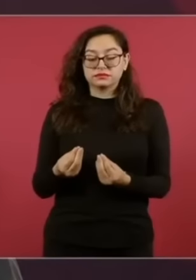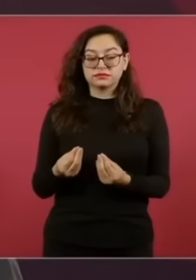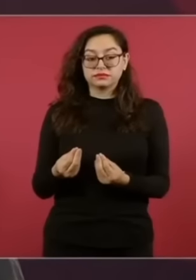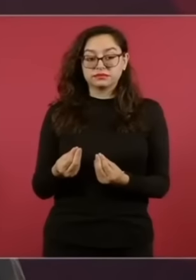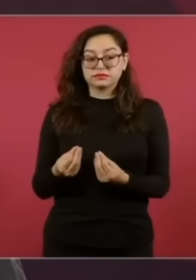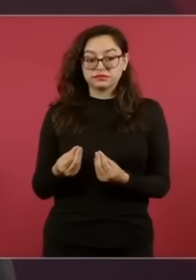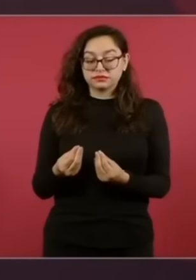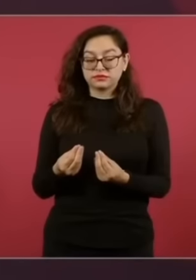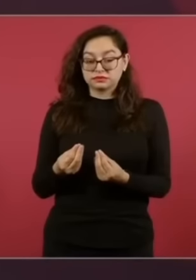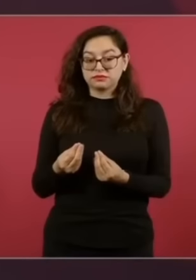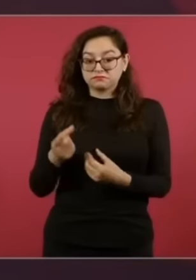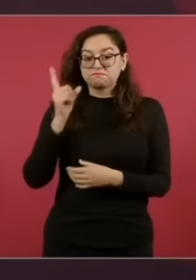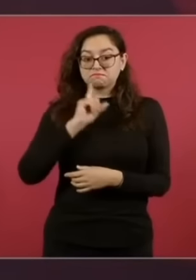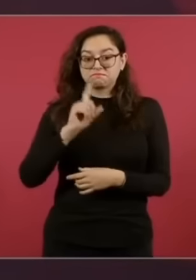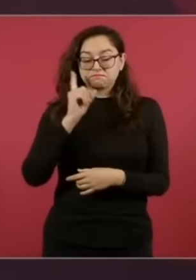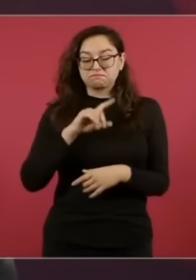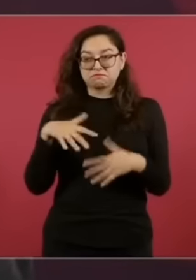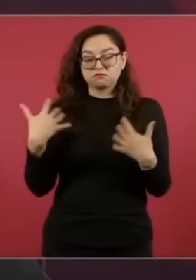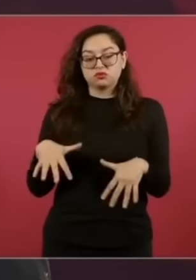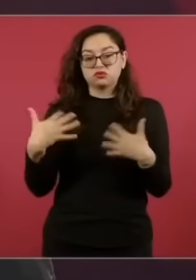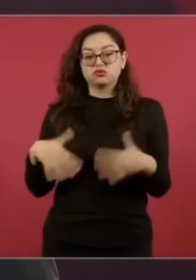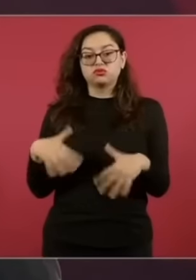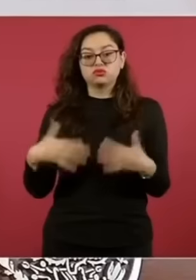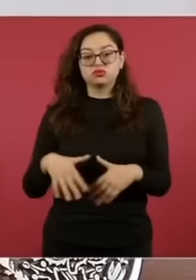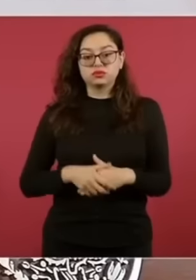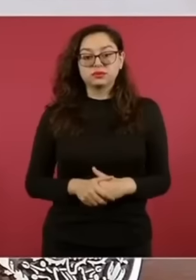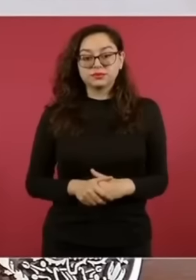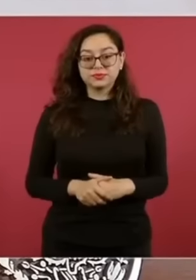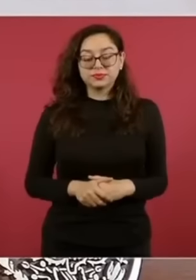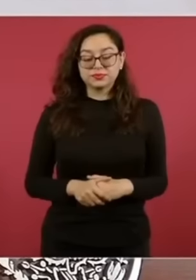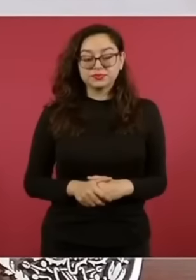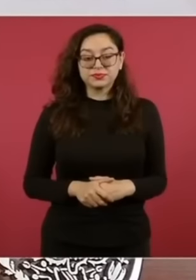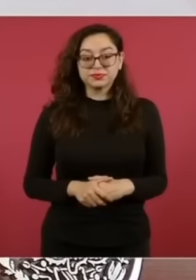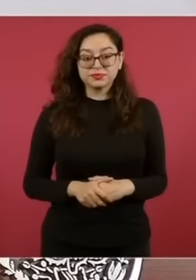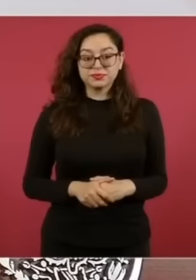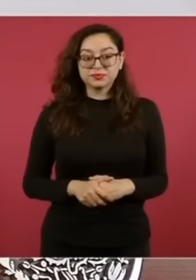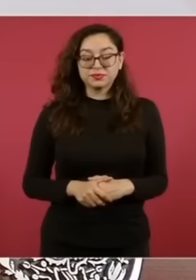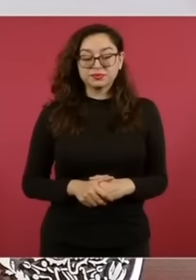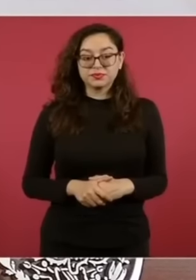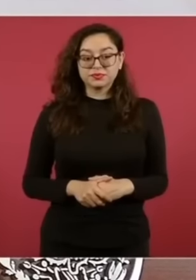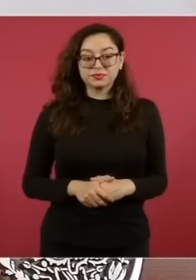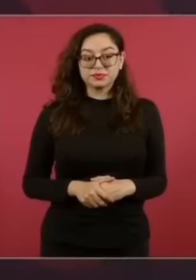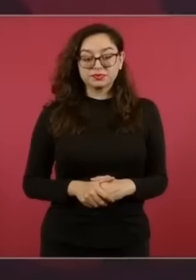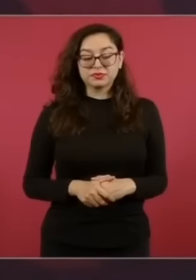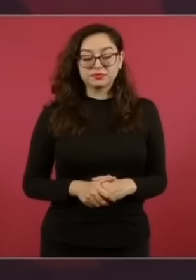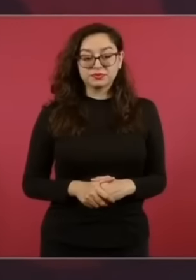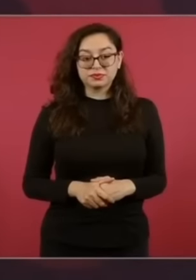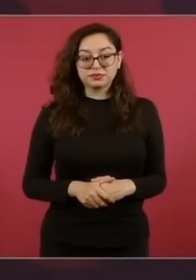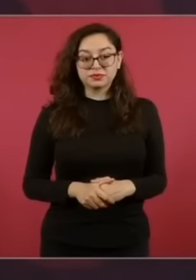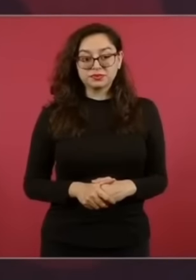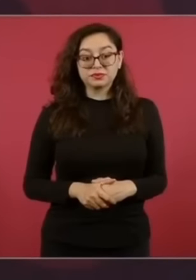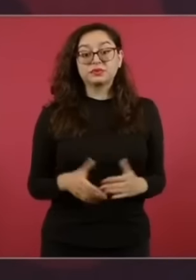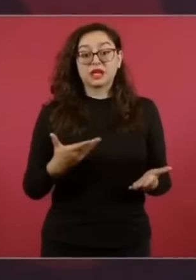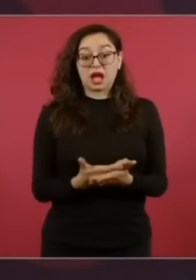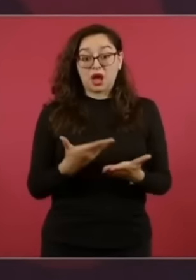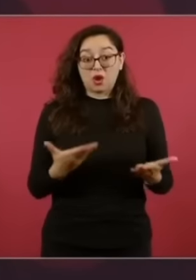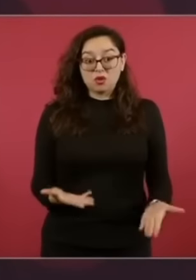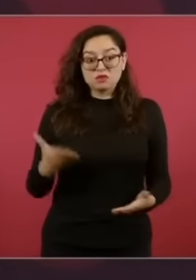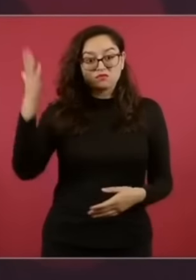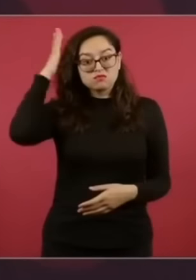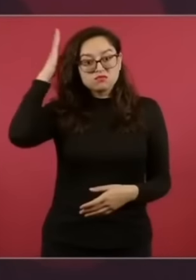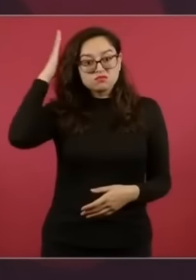mujer excepcional. Ahora hay dirigentes, mujeres